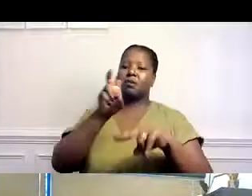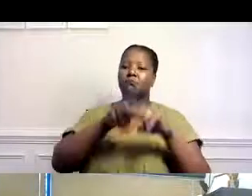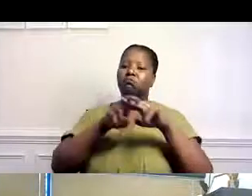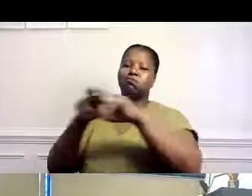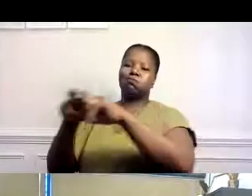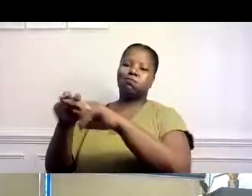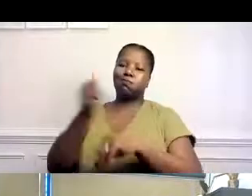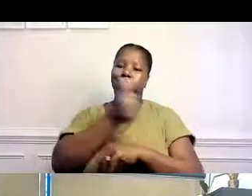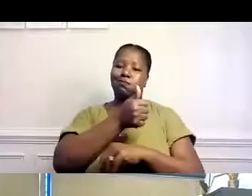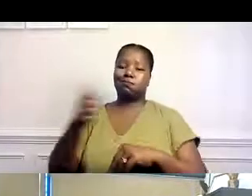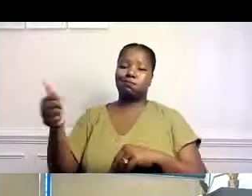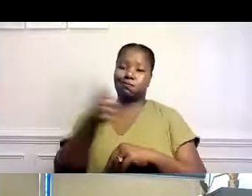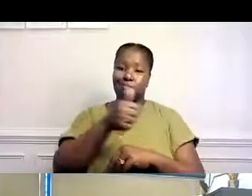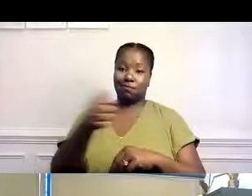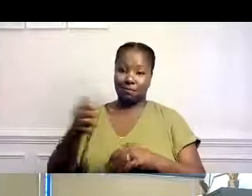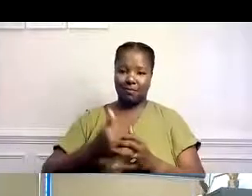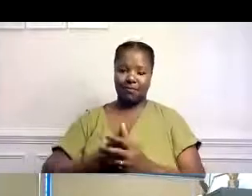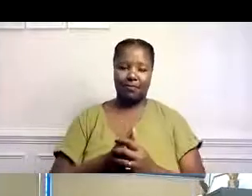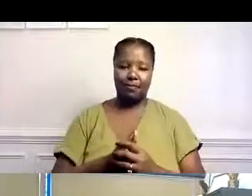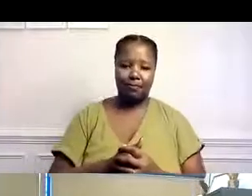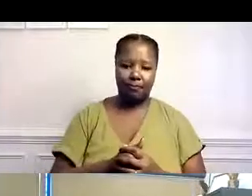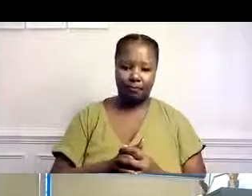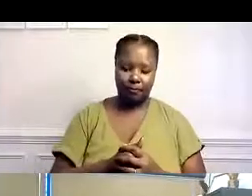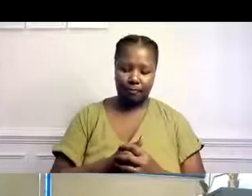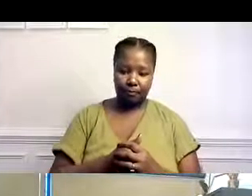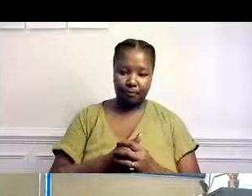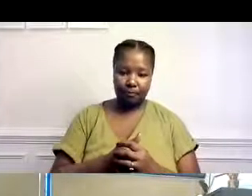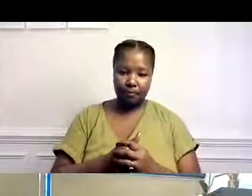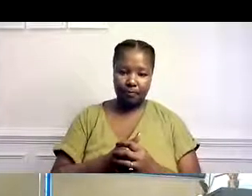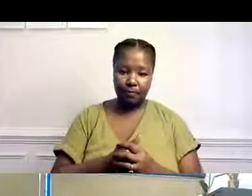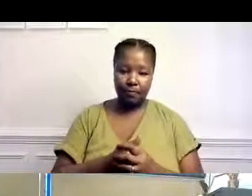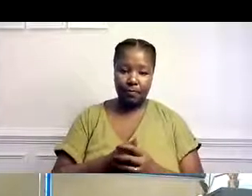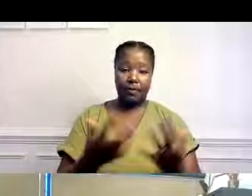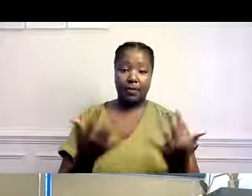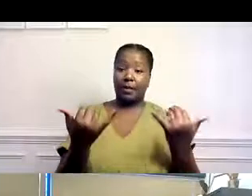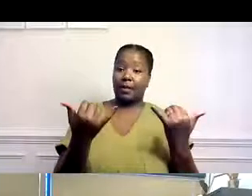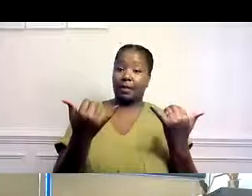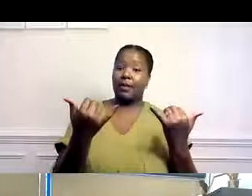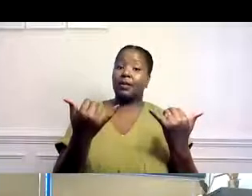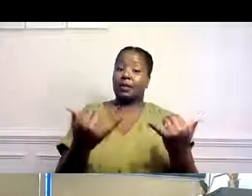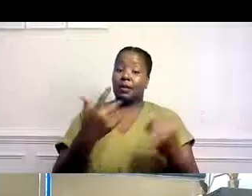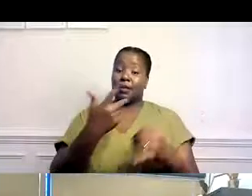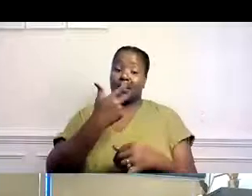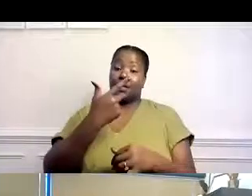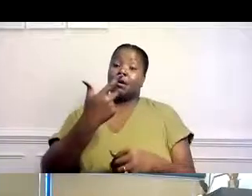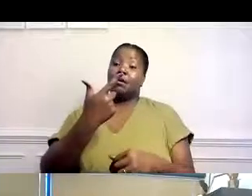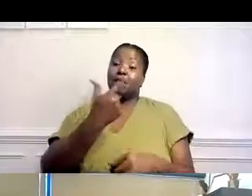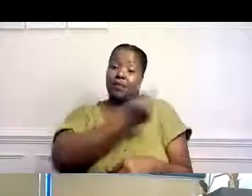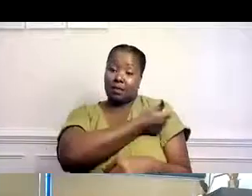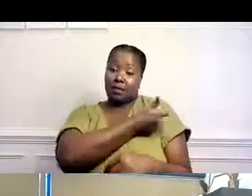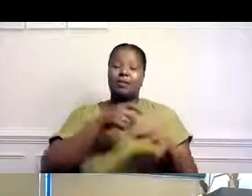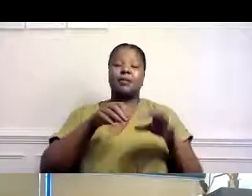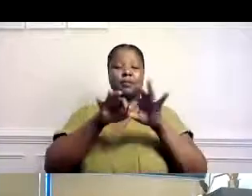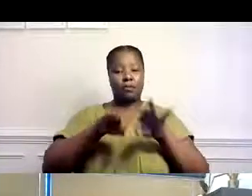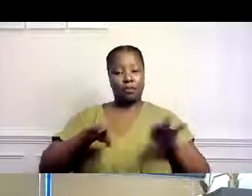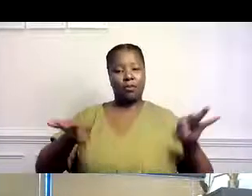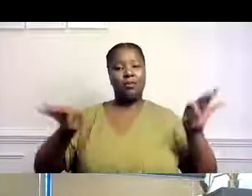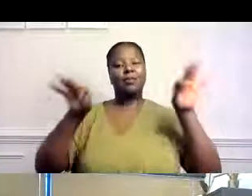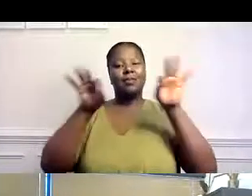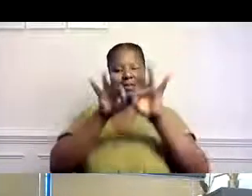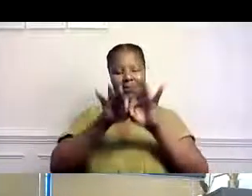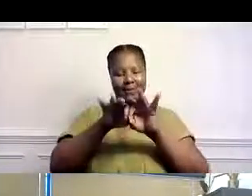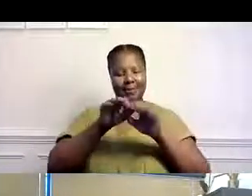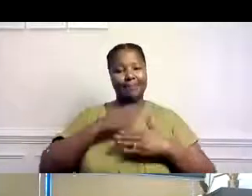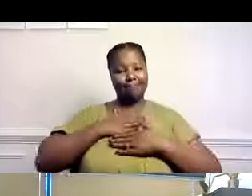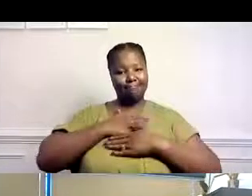acceder a esos servicios. Próxima página, por favor. En cuanto, claro, la vacuna es importante.